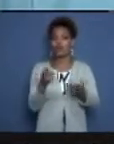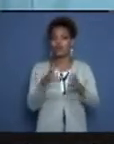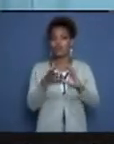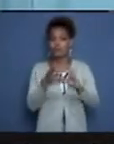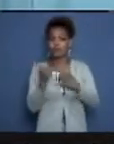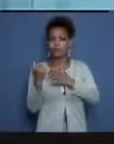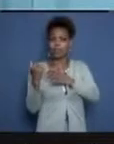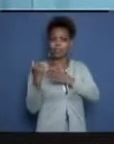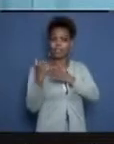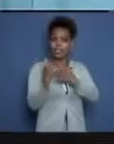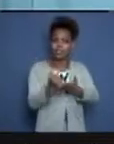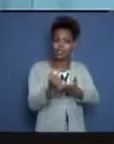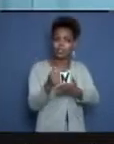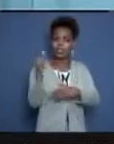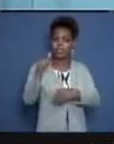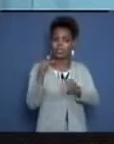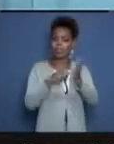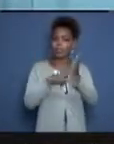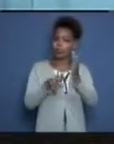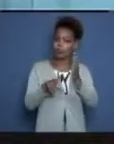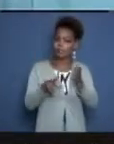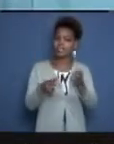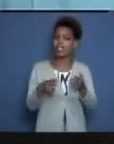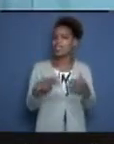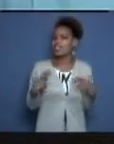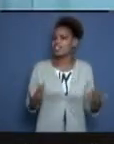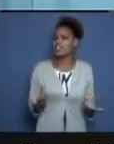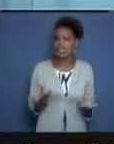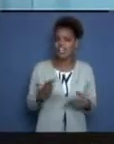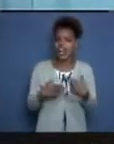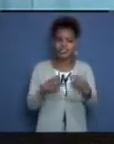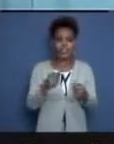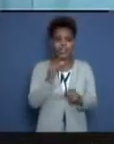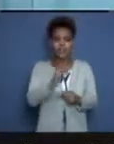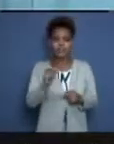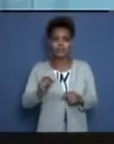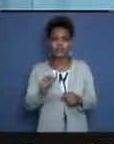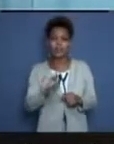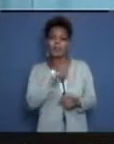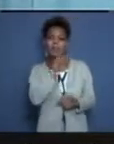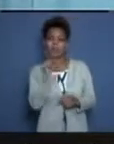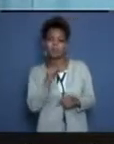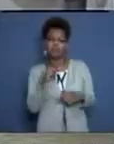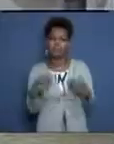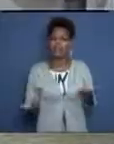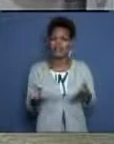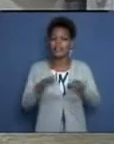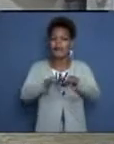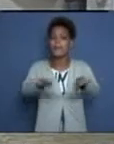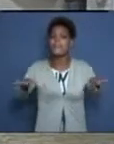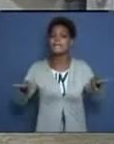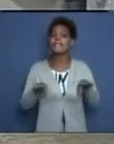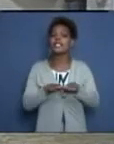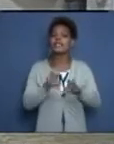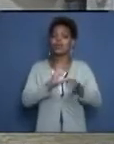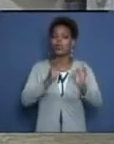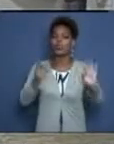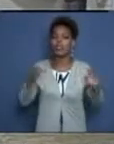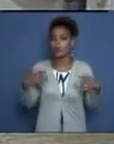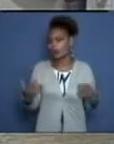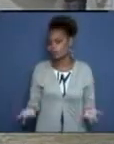especialista en la provincia, y sobre todo, de las mesas coordinadoras, que me están preguntando en estos momentos en las redes sociales. A ver,